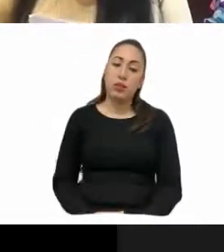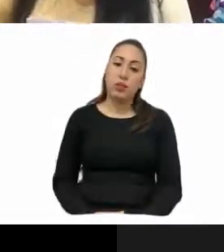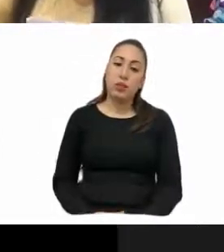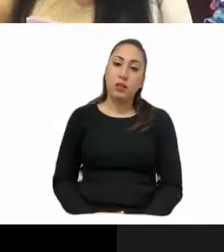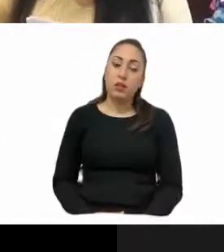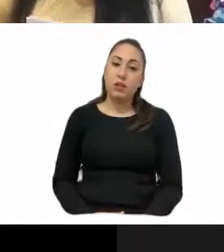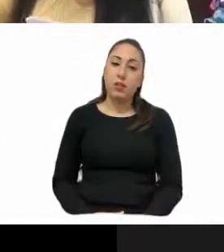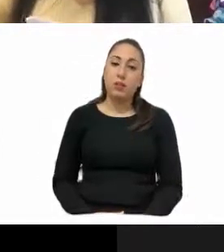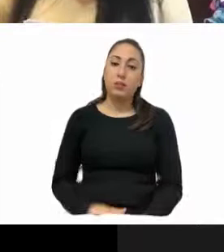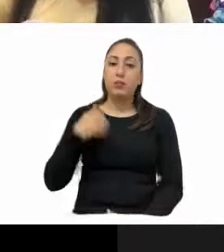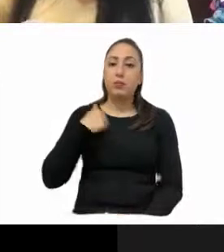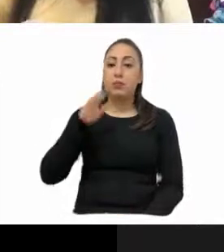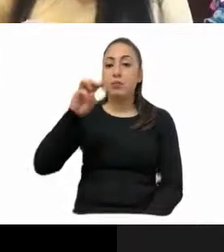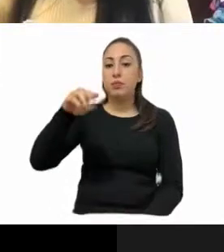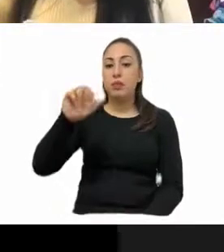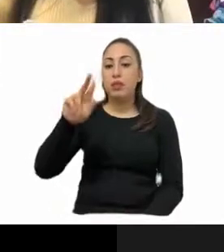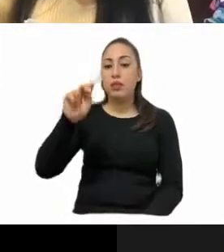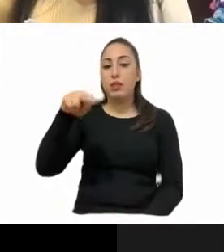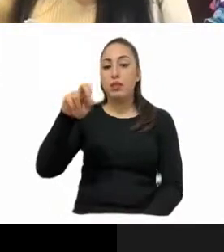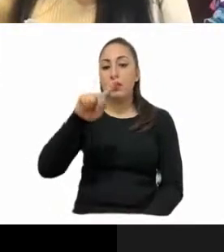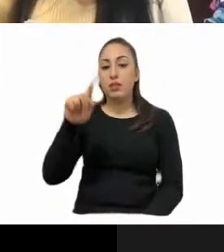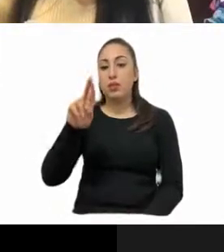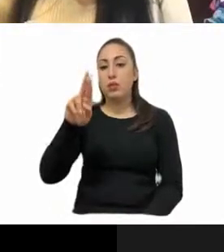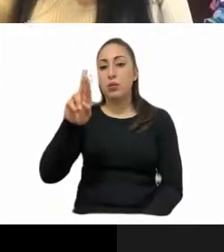Martínez Urincho, diputada Adriana, por favor.